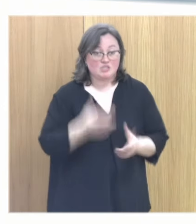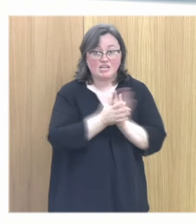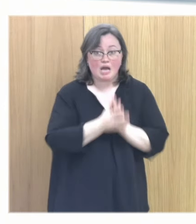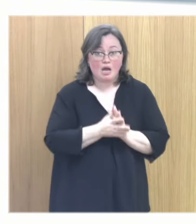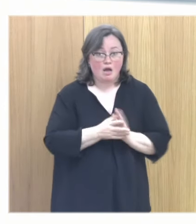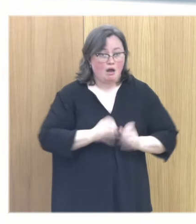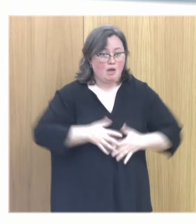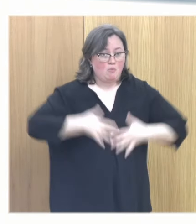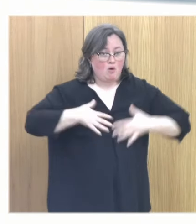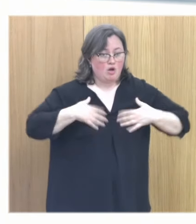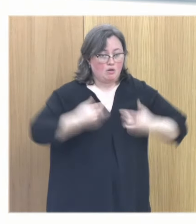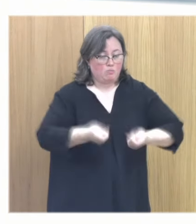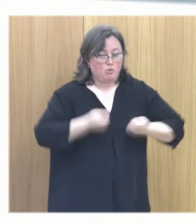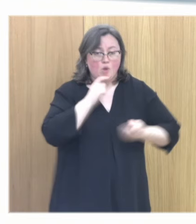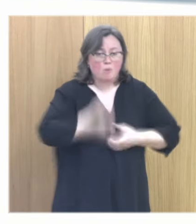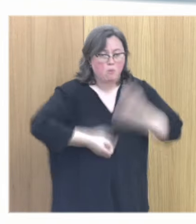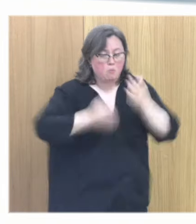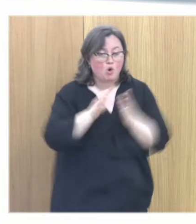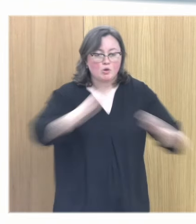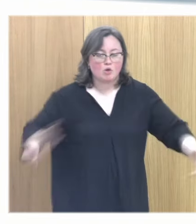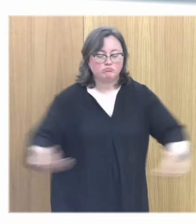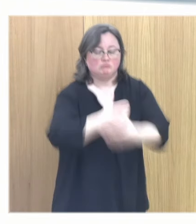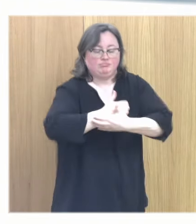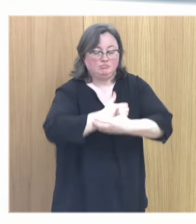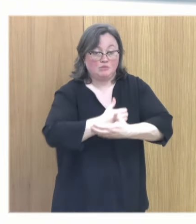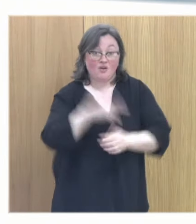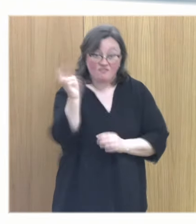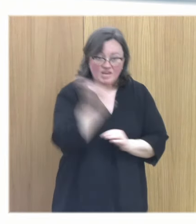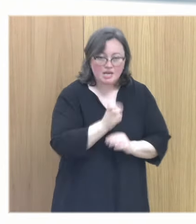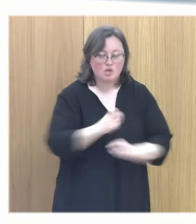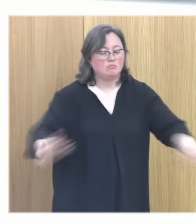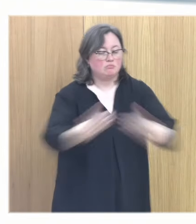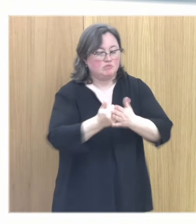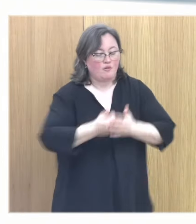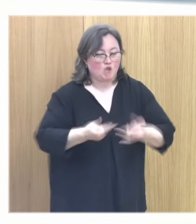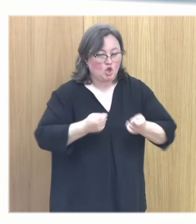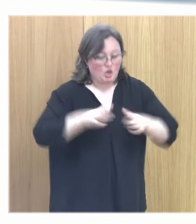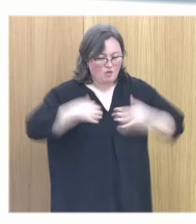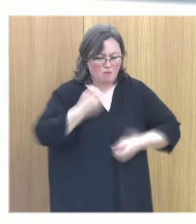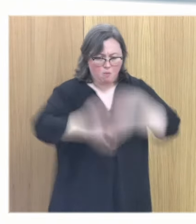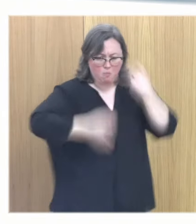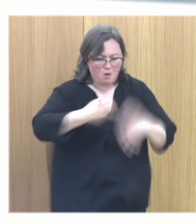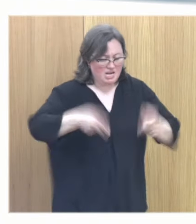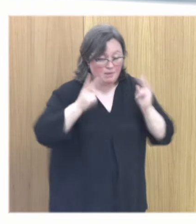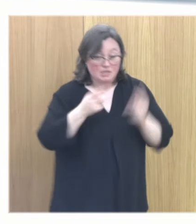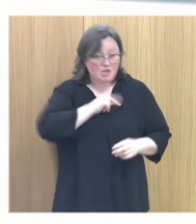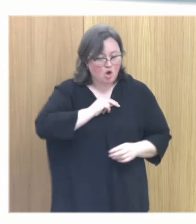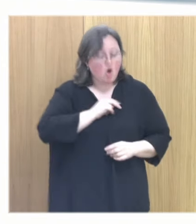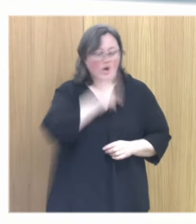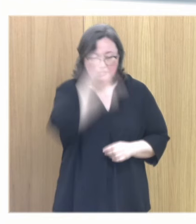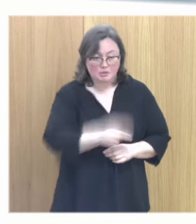entre otras cosas con el contacto físico entonces yo te voy a abrazar cuando llegues y te voy a abrazar cuando te vayas salvo que me digas ahora que no